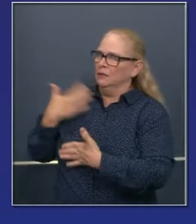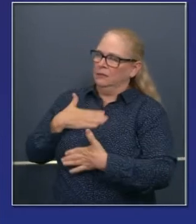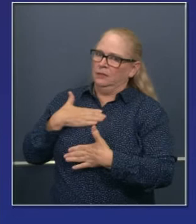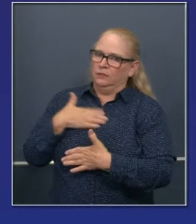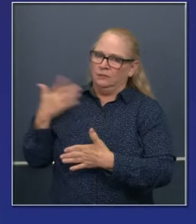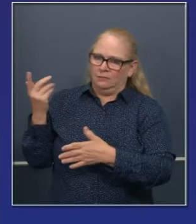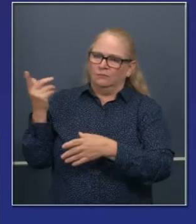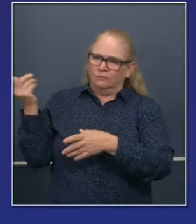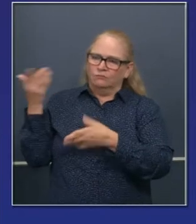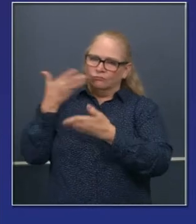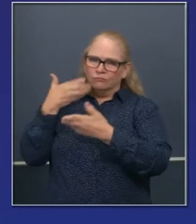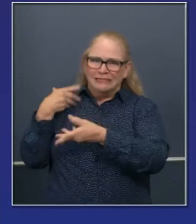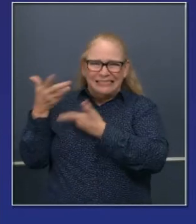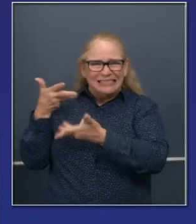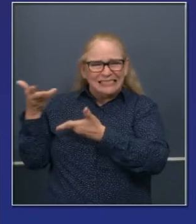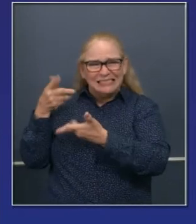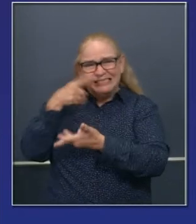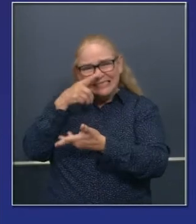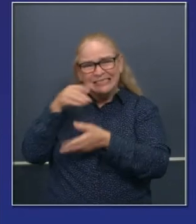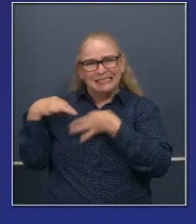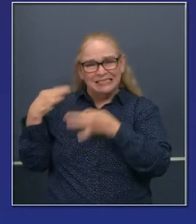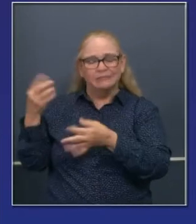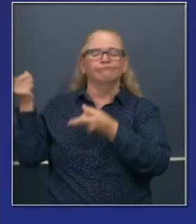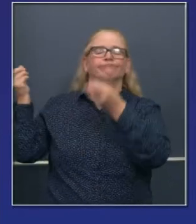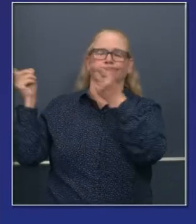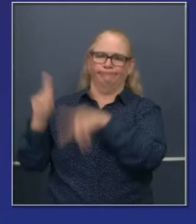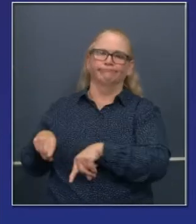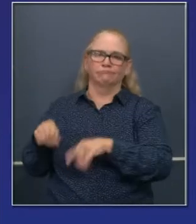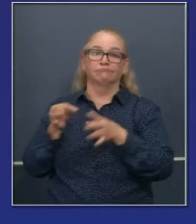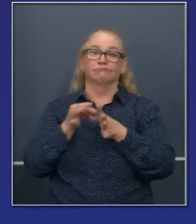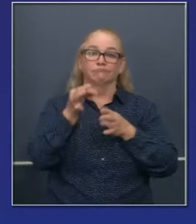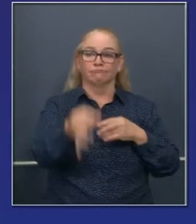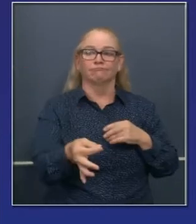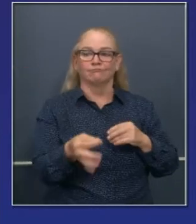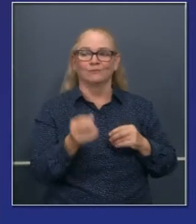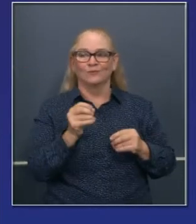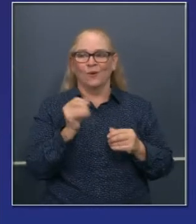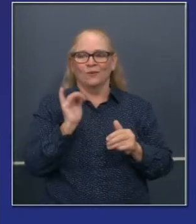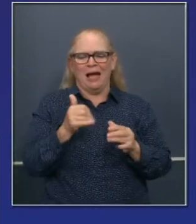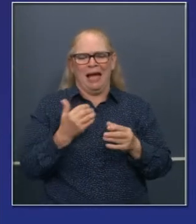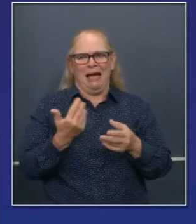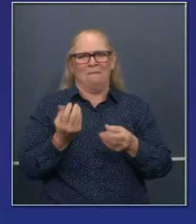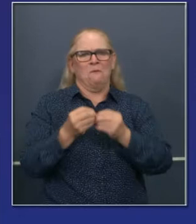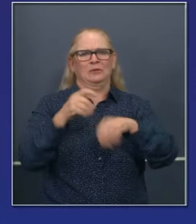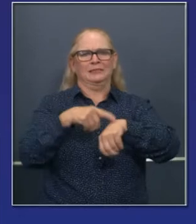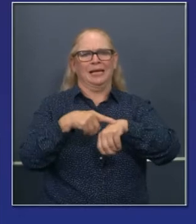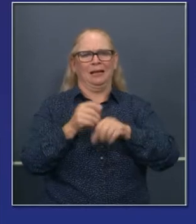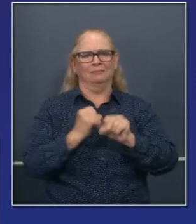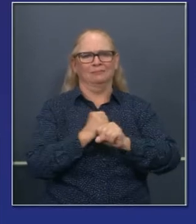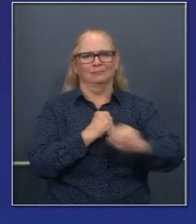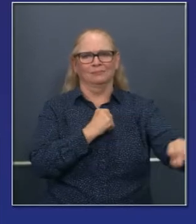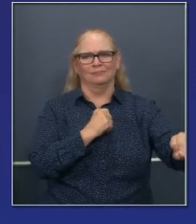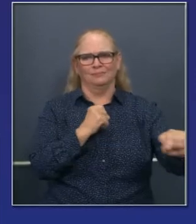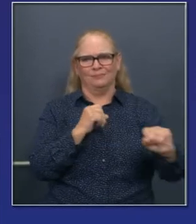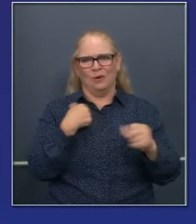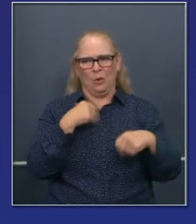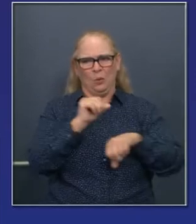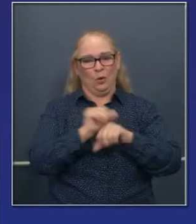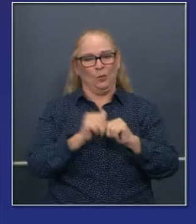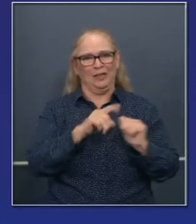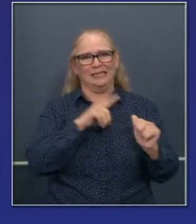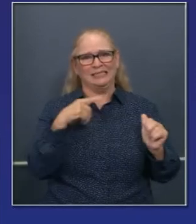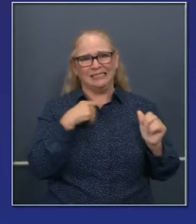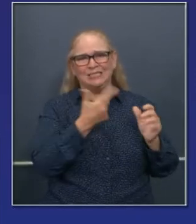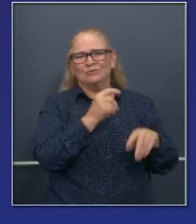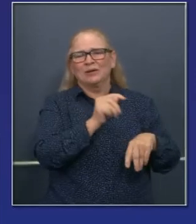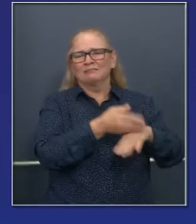el diálogo tan concreto y nos ha dado tiempo para trabajar con la legislatura para poder tener una